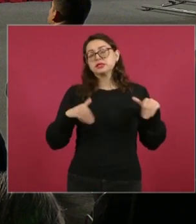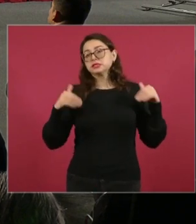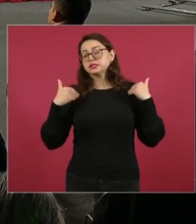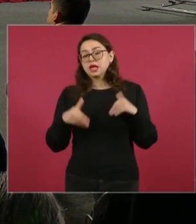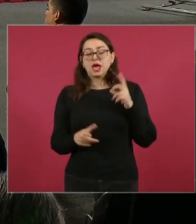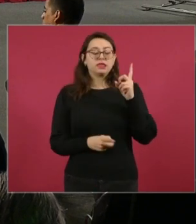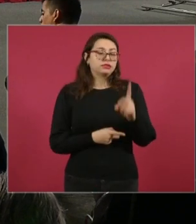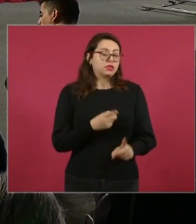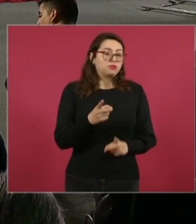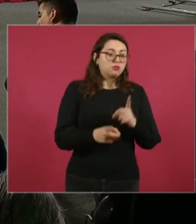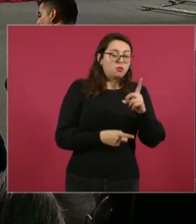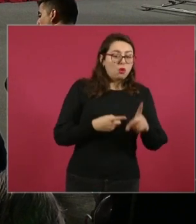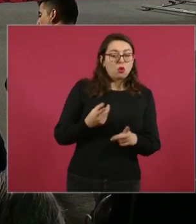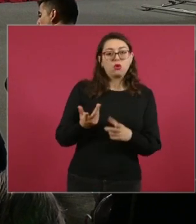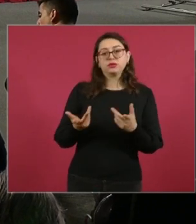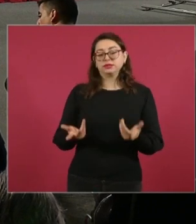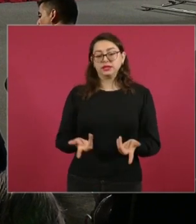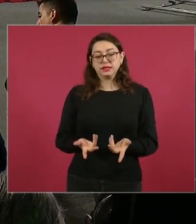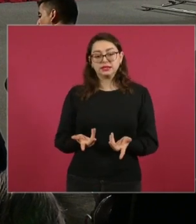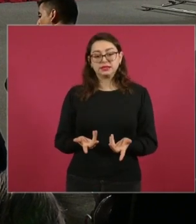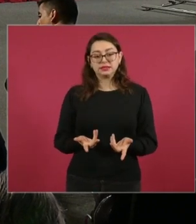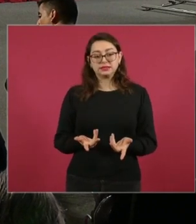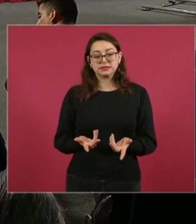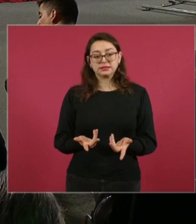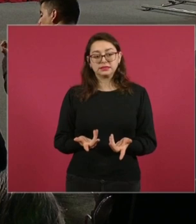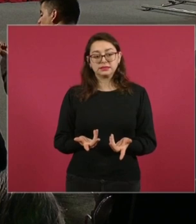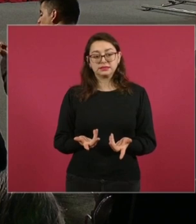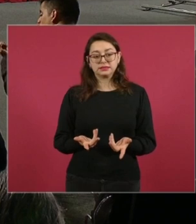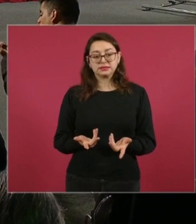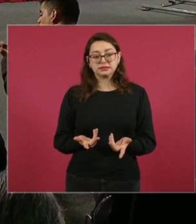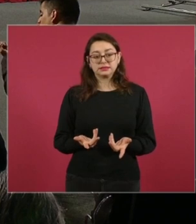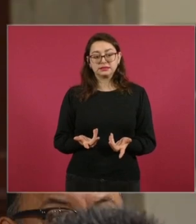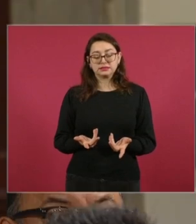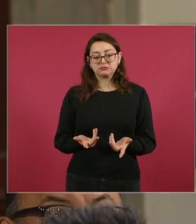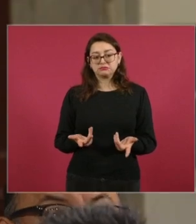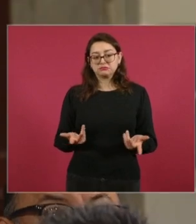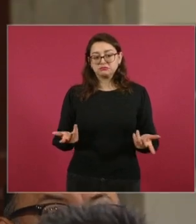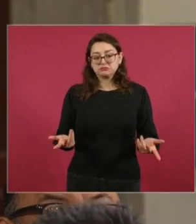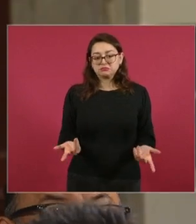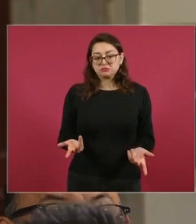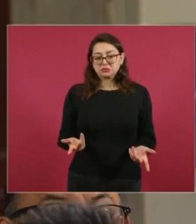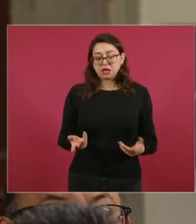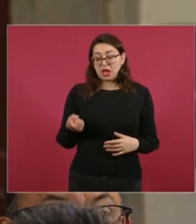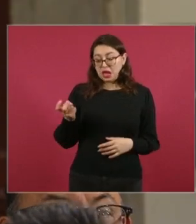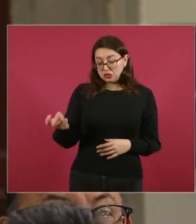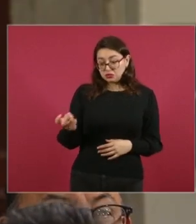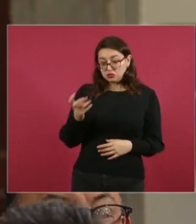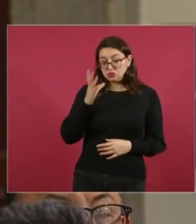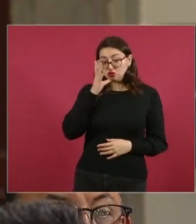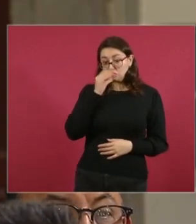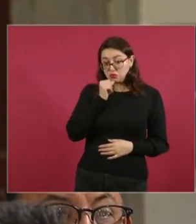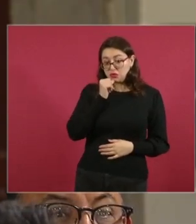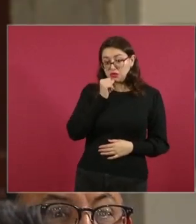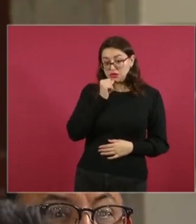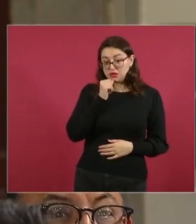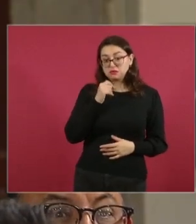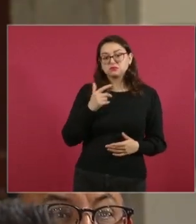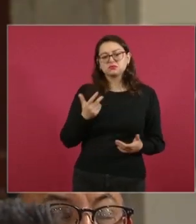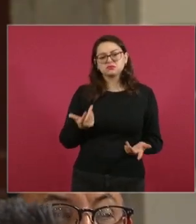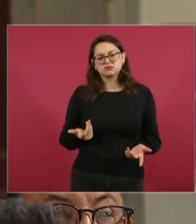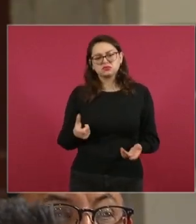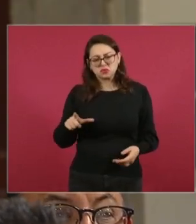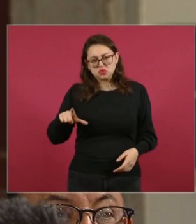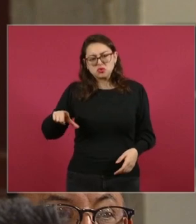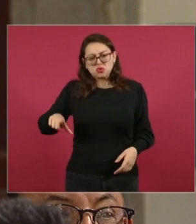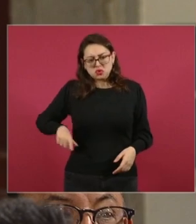necesarios los trabajadores que hacer. Y no es inusitado, porque Becken me decía, eso no se puede hacer. Bueno, los trabajadores del Estado